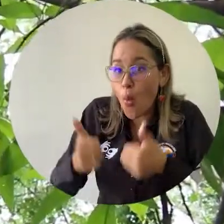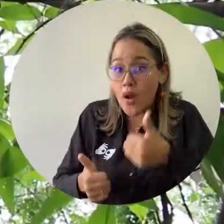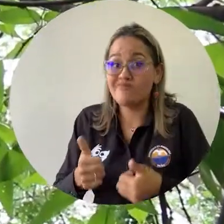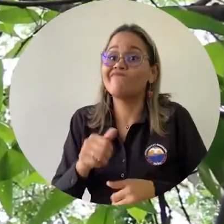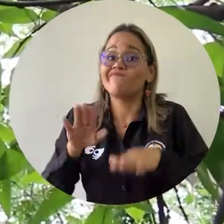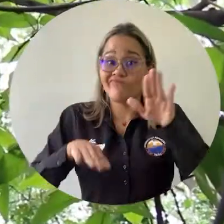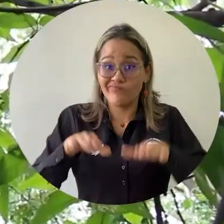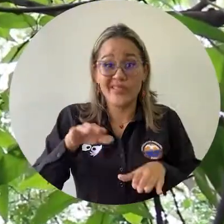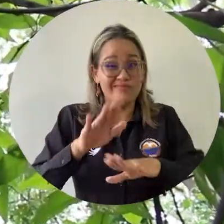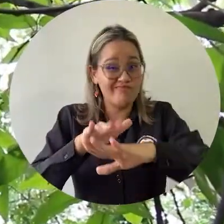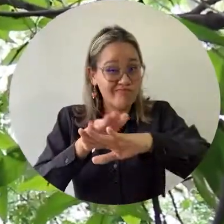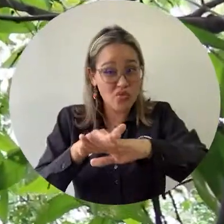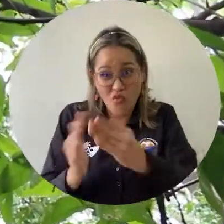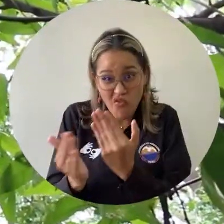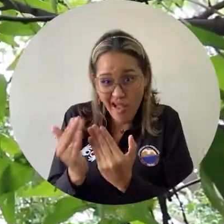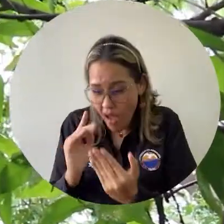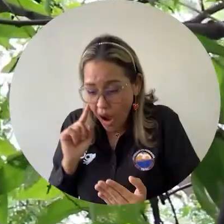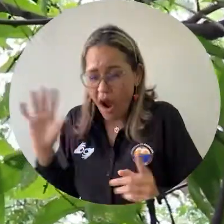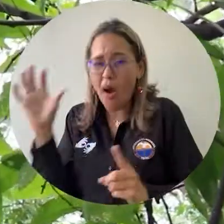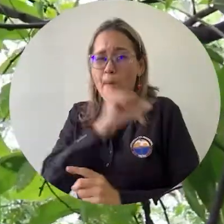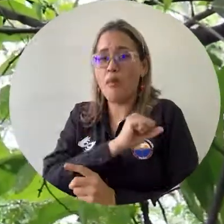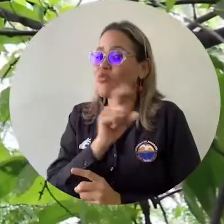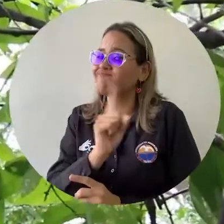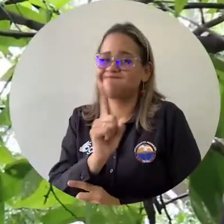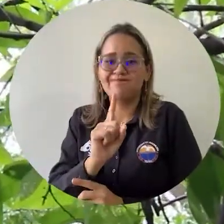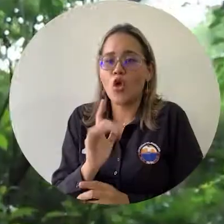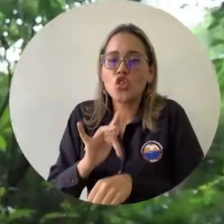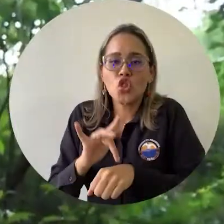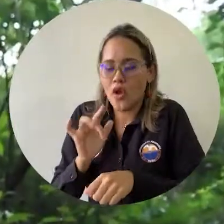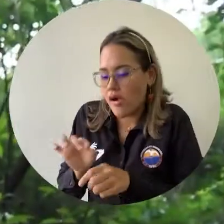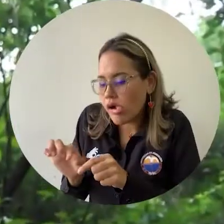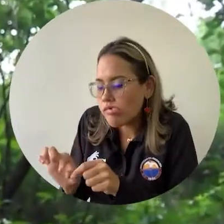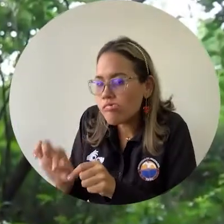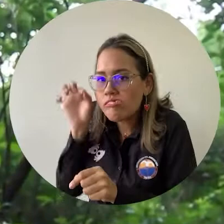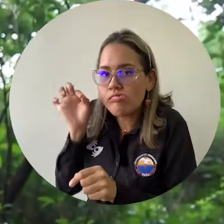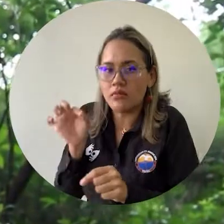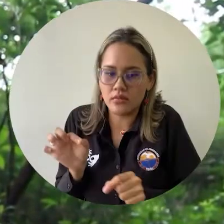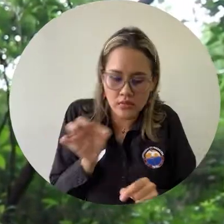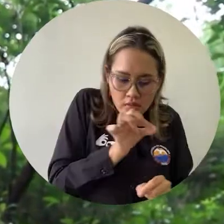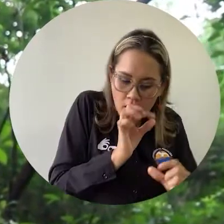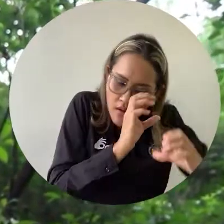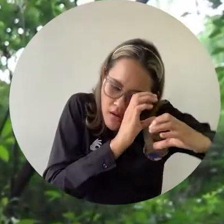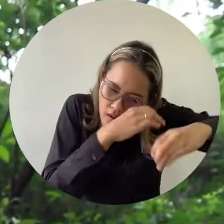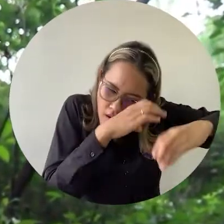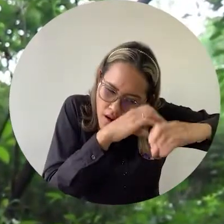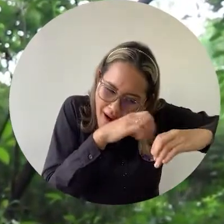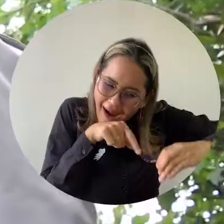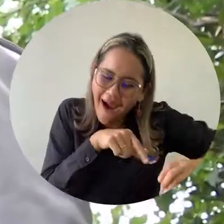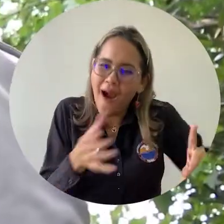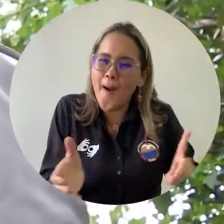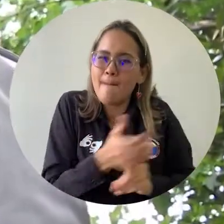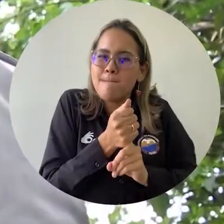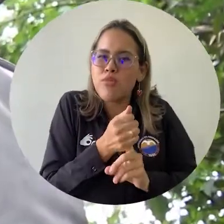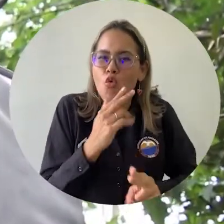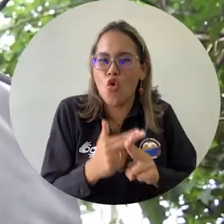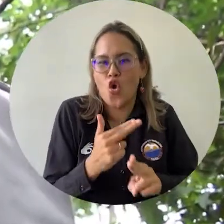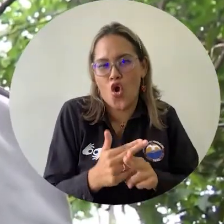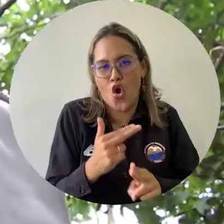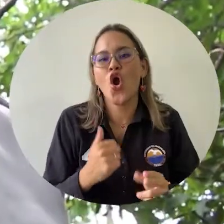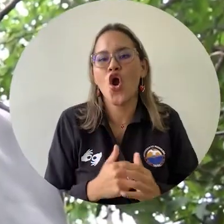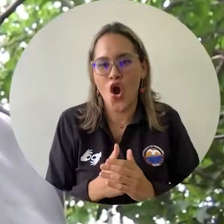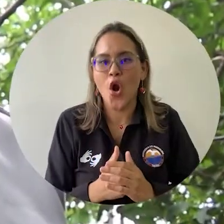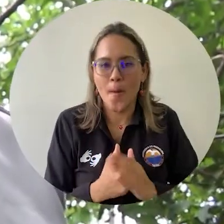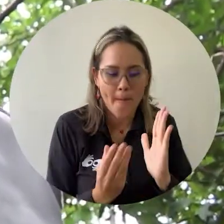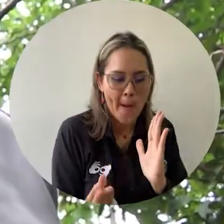son fáciles de identificar y entonces toca ya con un trabajo más riguroso. Ya en laboratorio, nosotros aquí